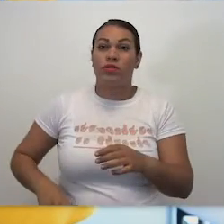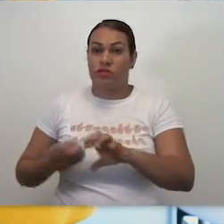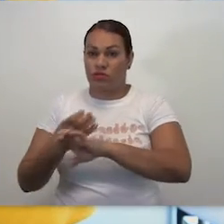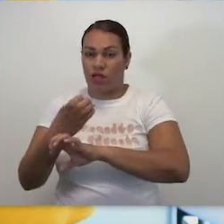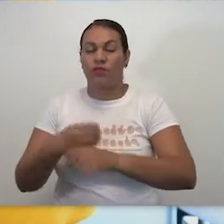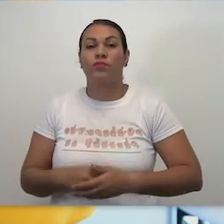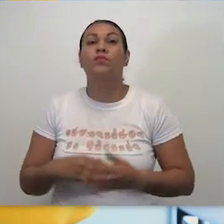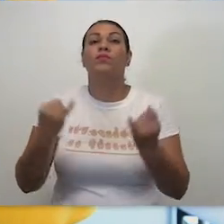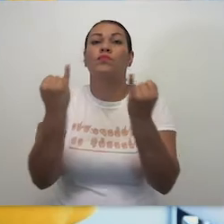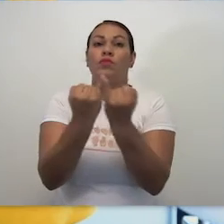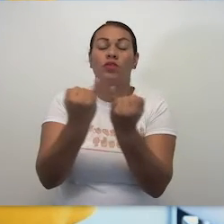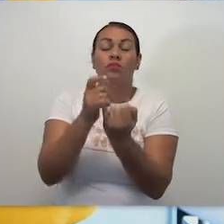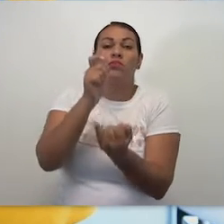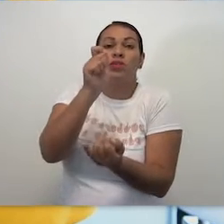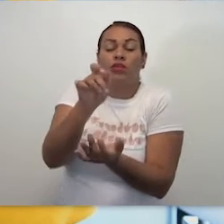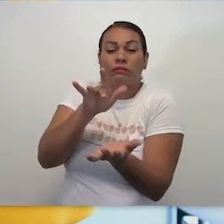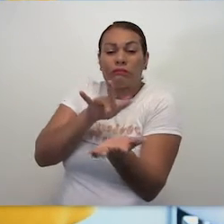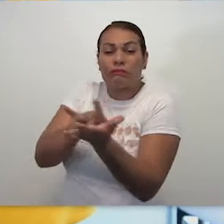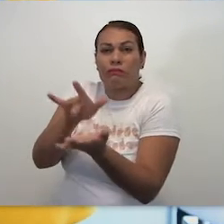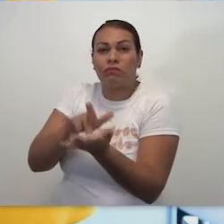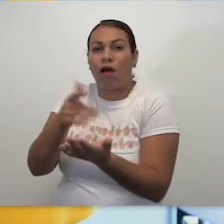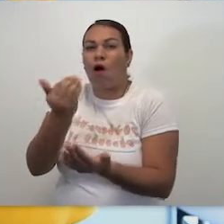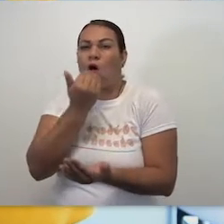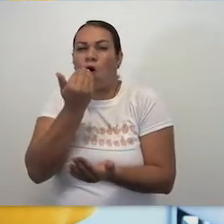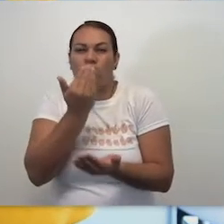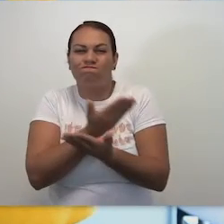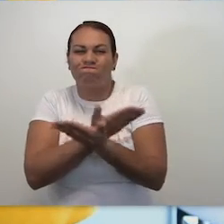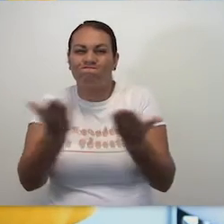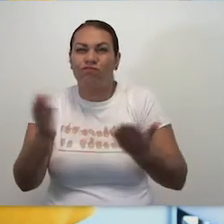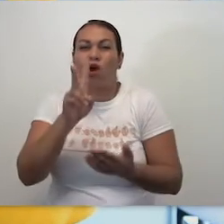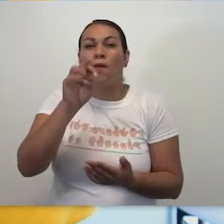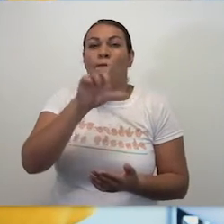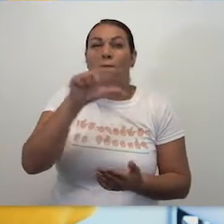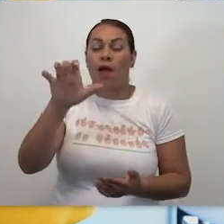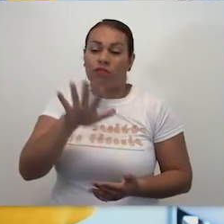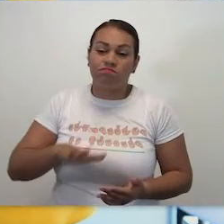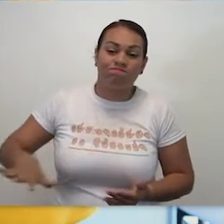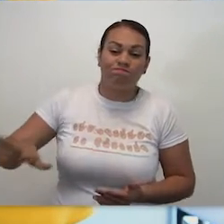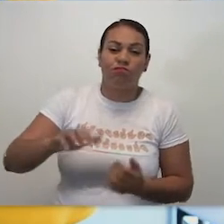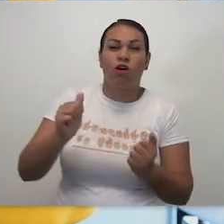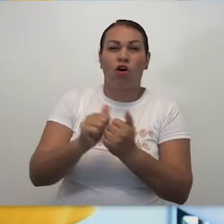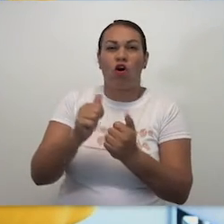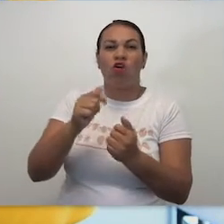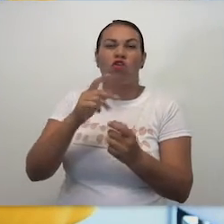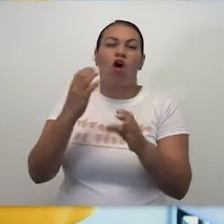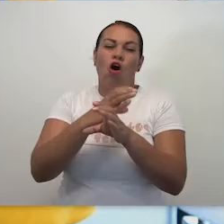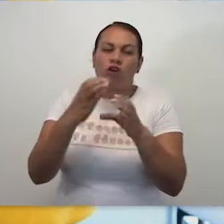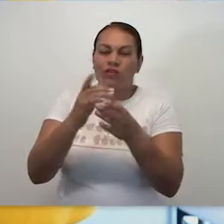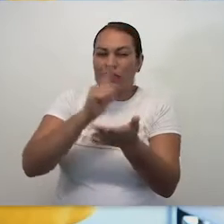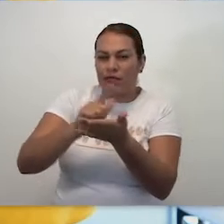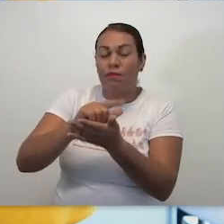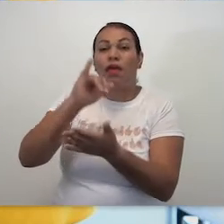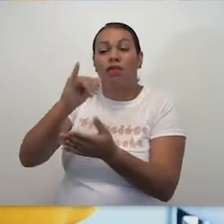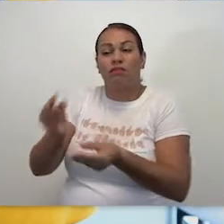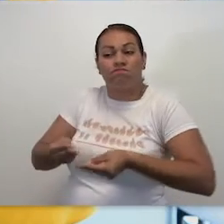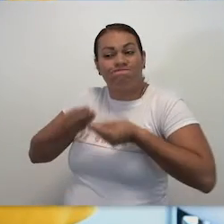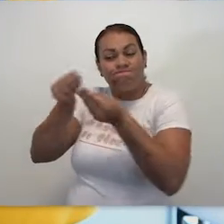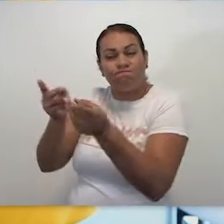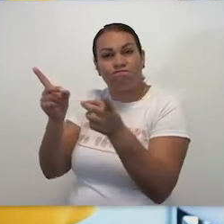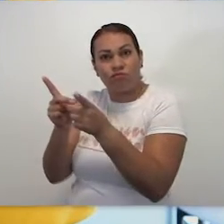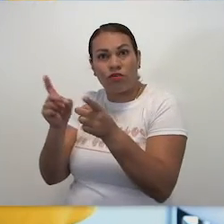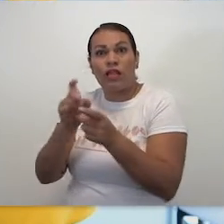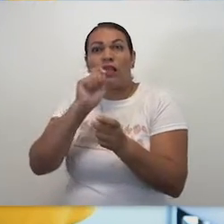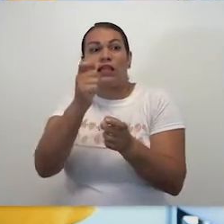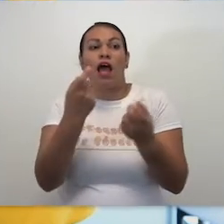Estado de Jalisco. Apoyamos también los comedores comunitarios del Valle con productos de sanitización y